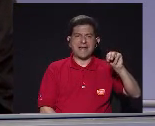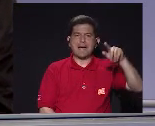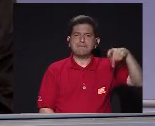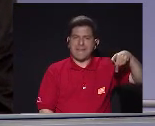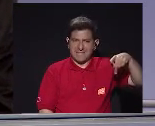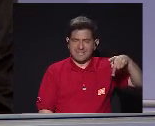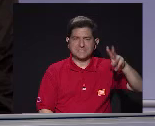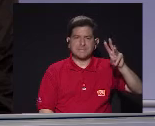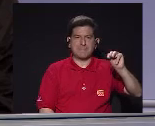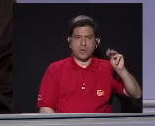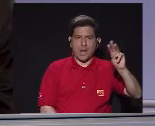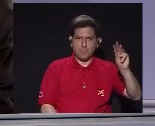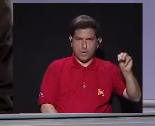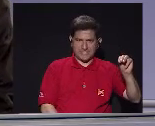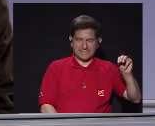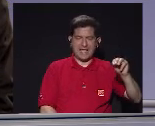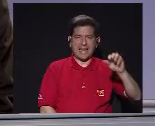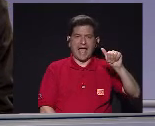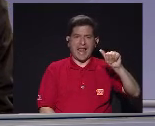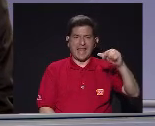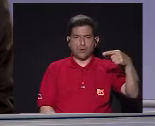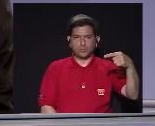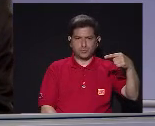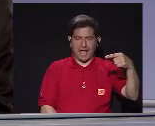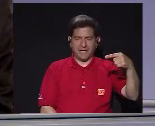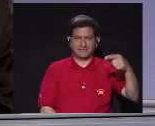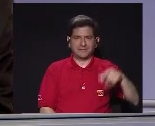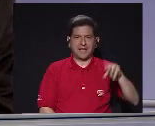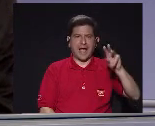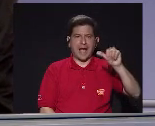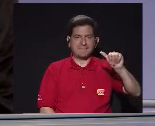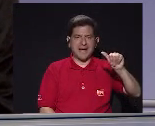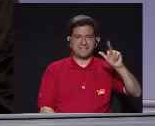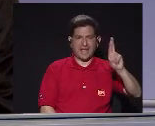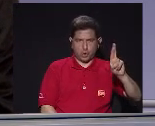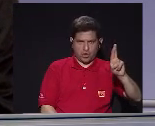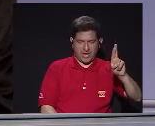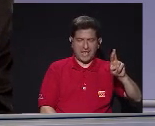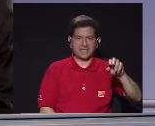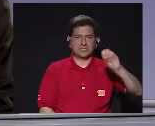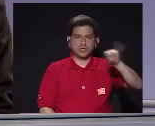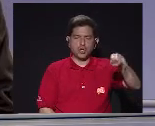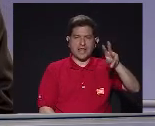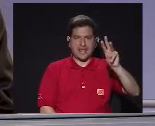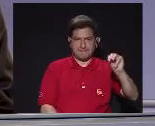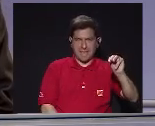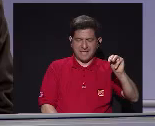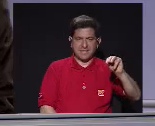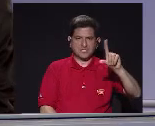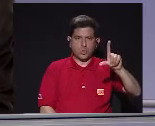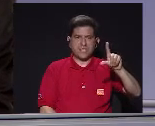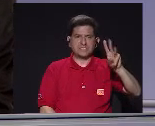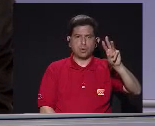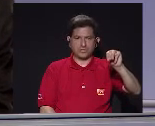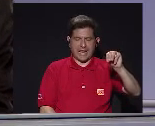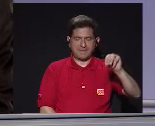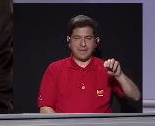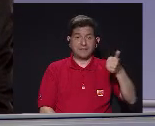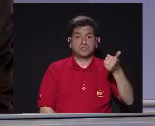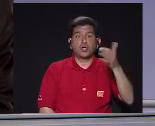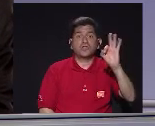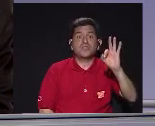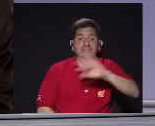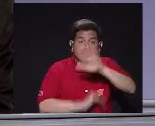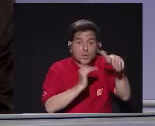Pretis Manuel Monestel Alan Guzmán Amanda Rodríguez Jonathan Méndez Luis Montalbert Son